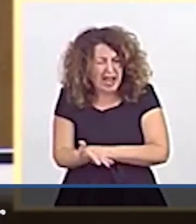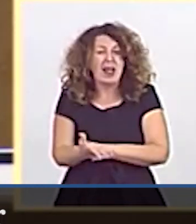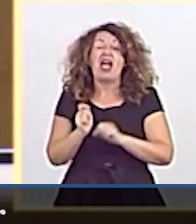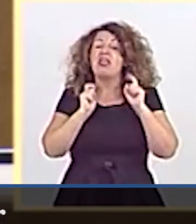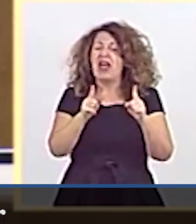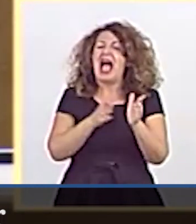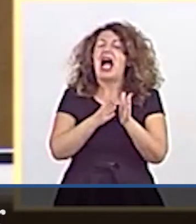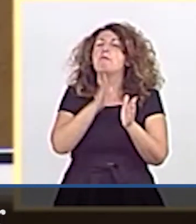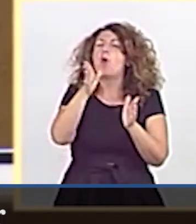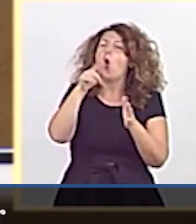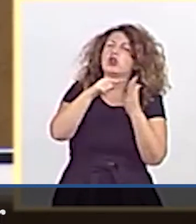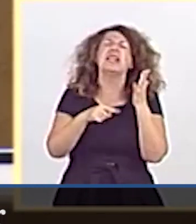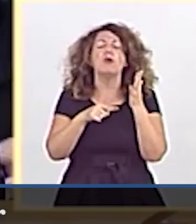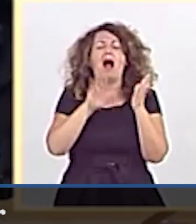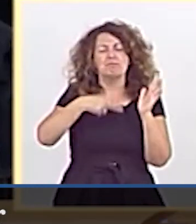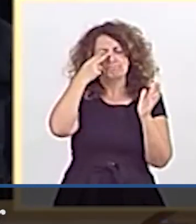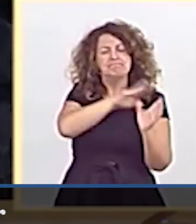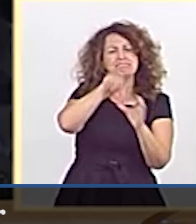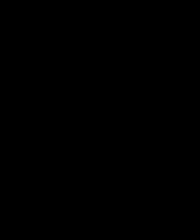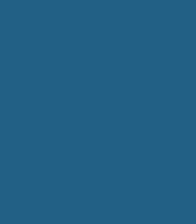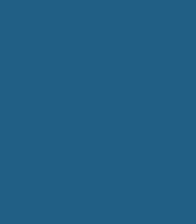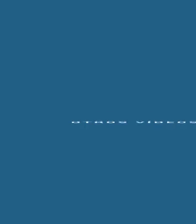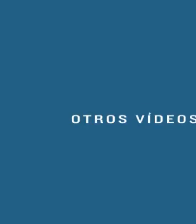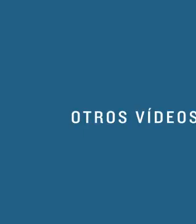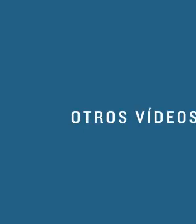denles más motivos para trabajar en sus empresas.